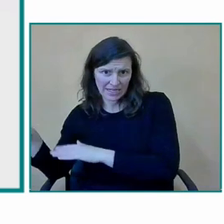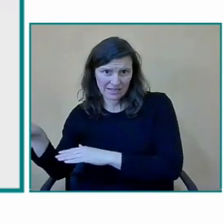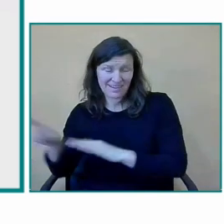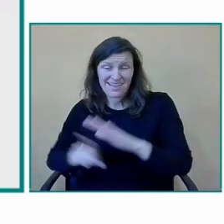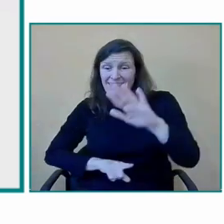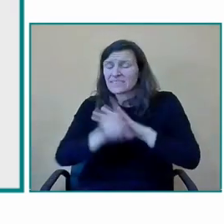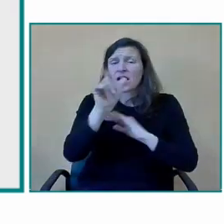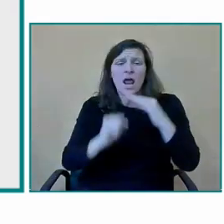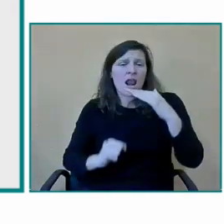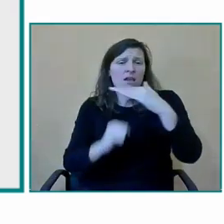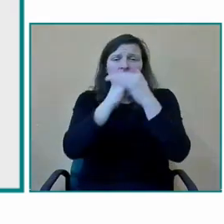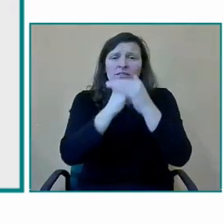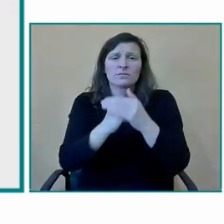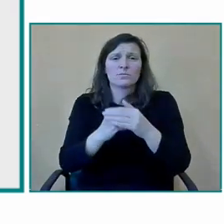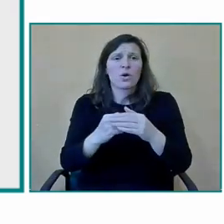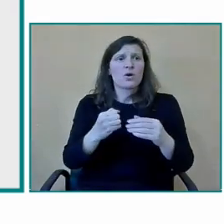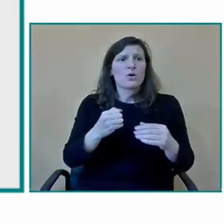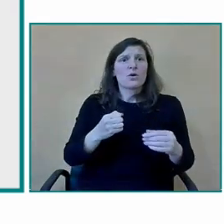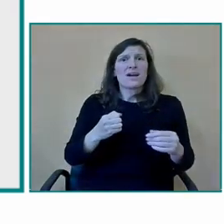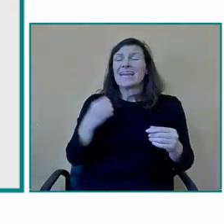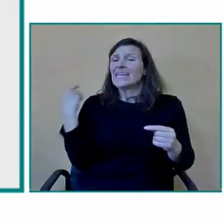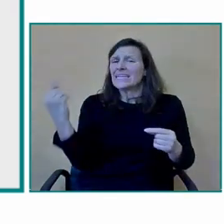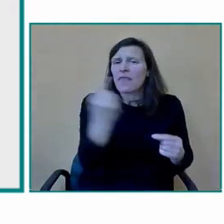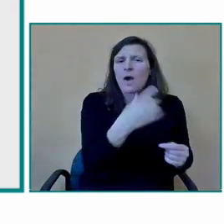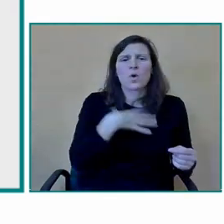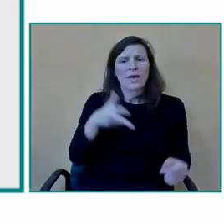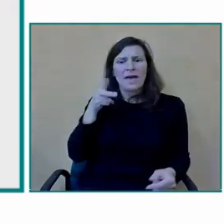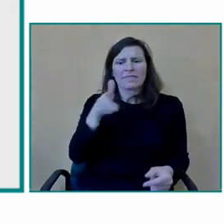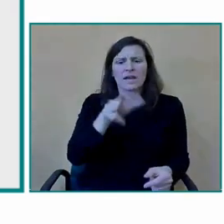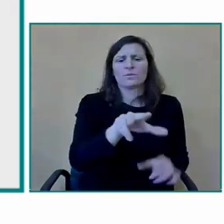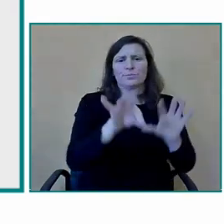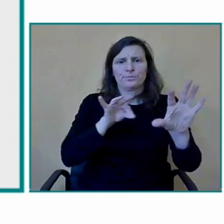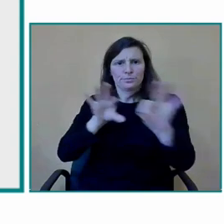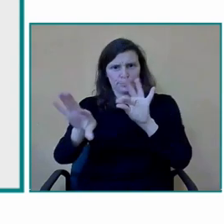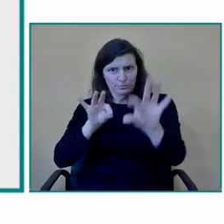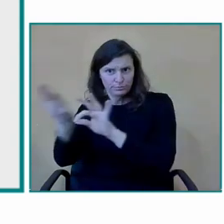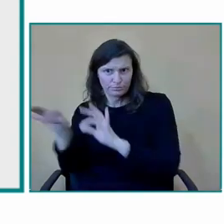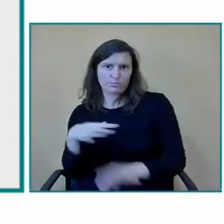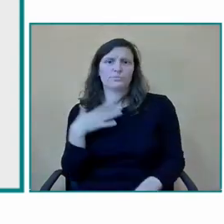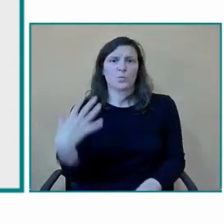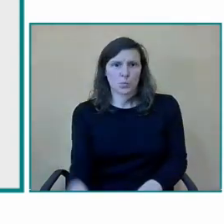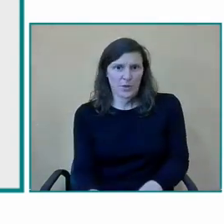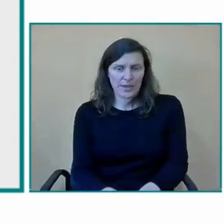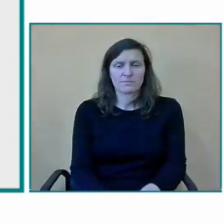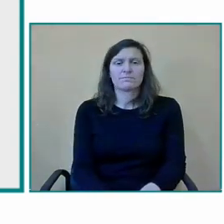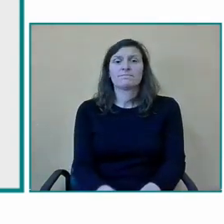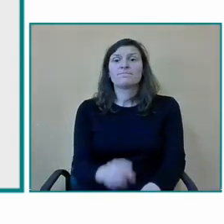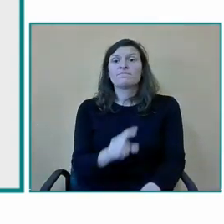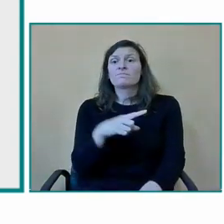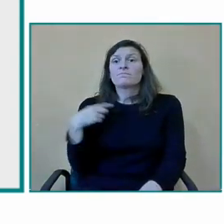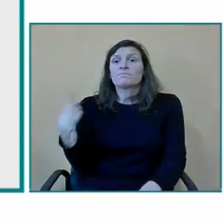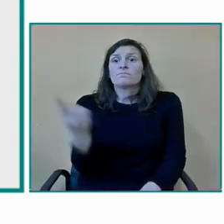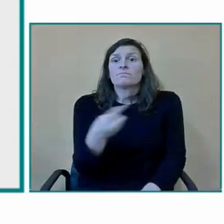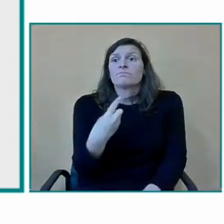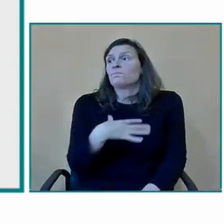de sus propios derechos que seamos nosotros los que le damos la oportunidad pueden ser en nuestro centro de diversas